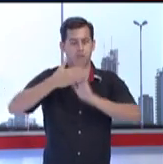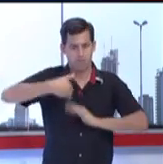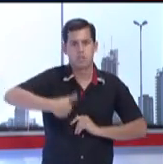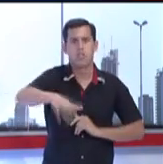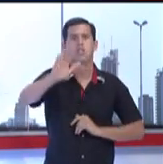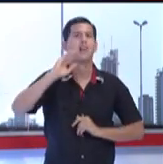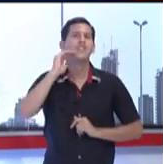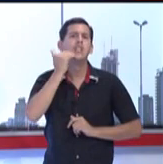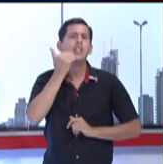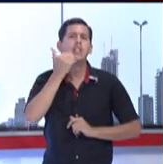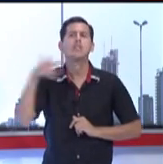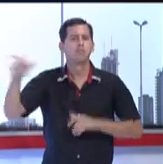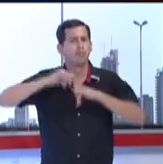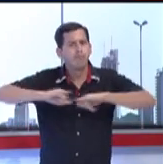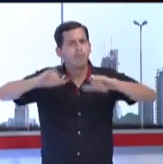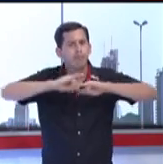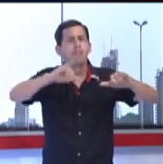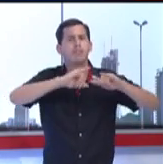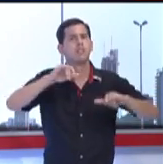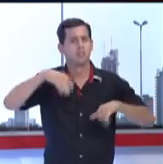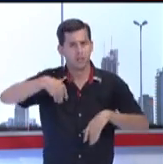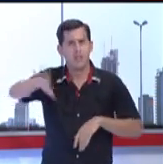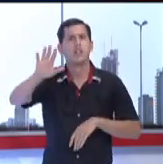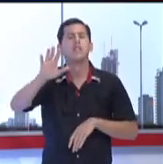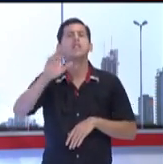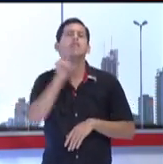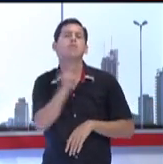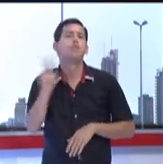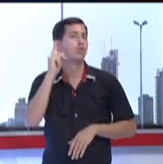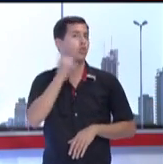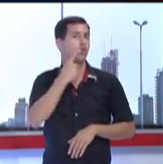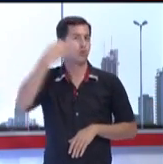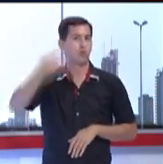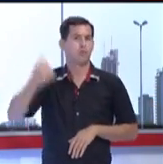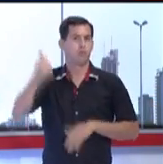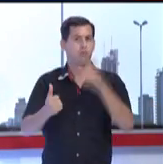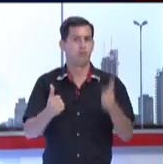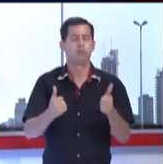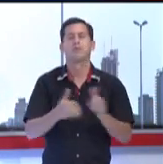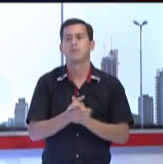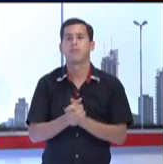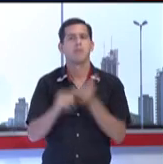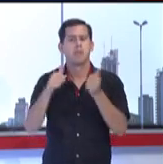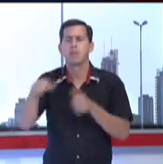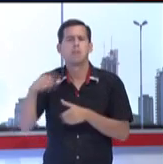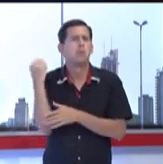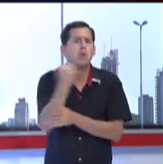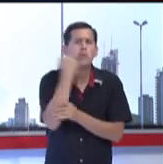de señas que a partir de este mes de abril va a estar contando con instructores sordos. Vamos a estar hablando de la importancia que tiene